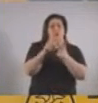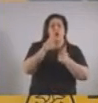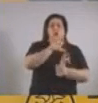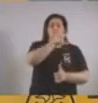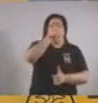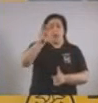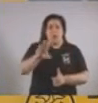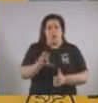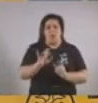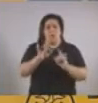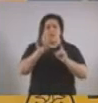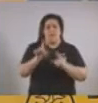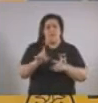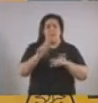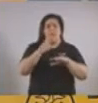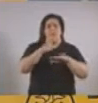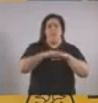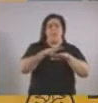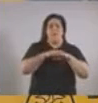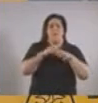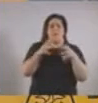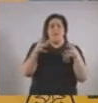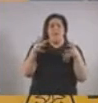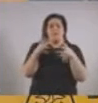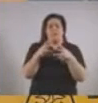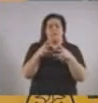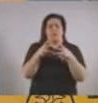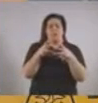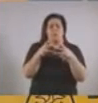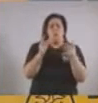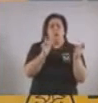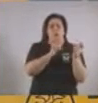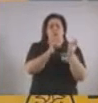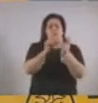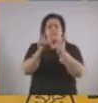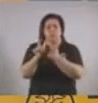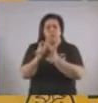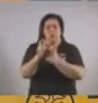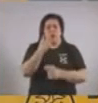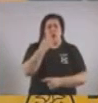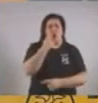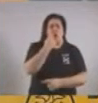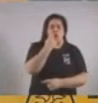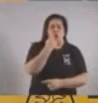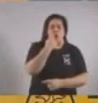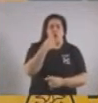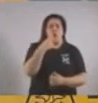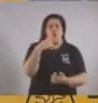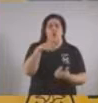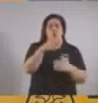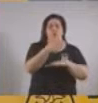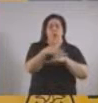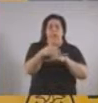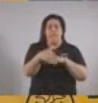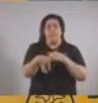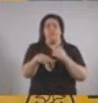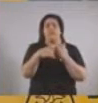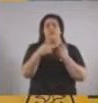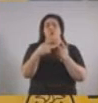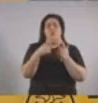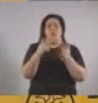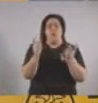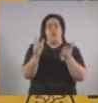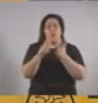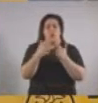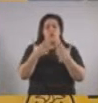Hubo reuniones de los jefes de gabinete, reuniones del sistema de control, de seguridad, de tránsito, reuniones del